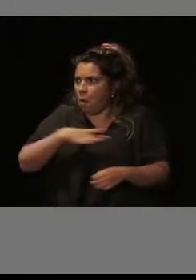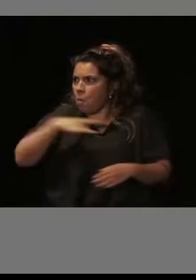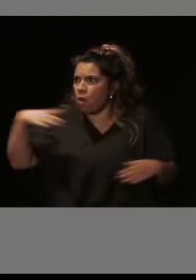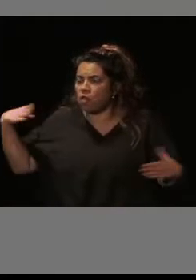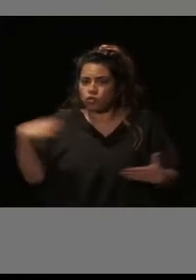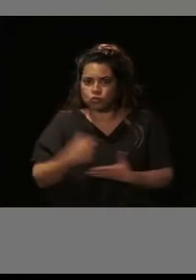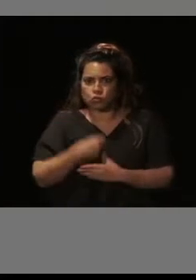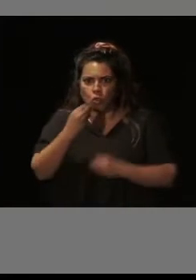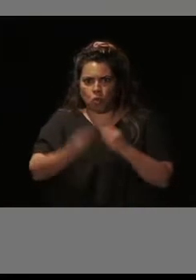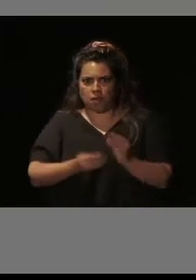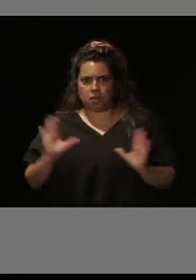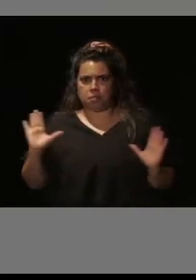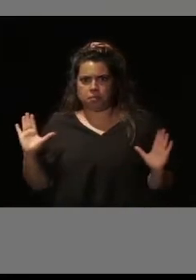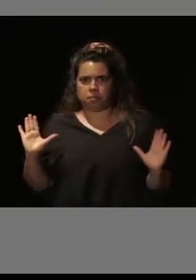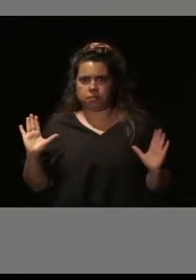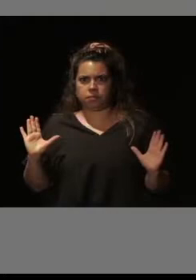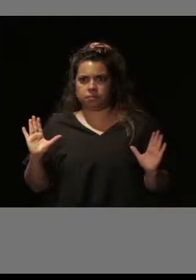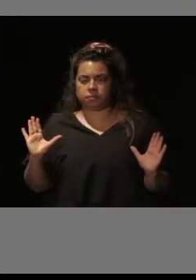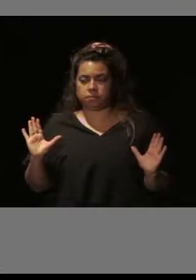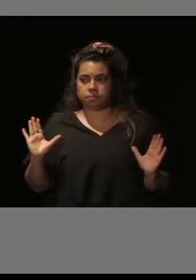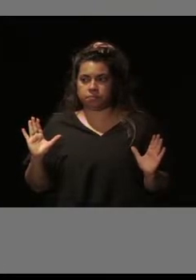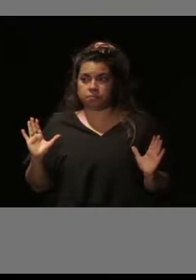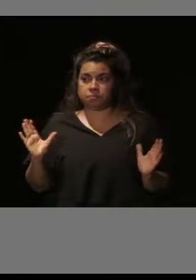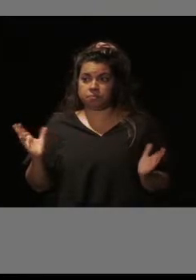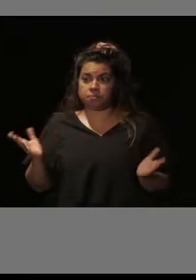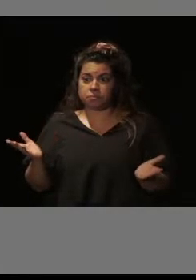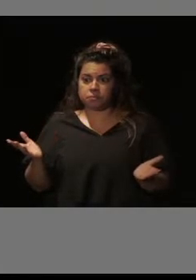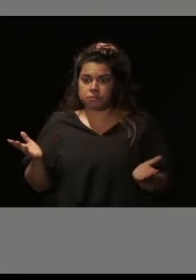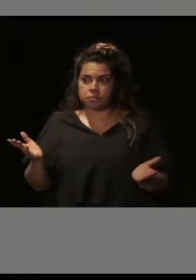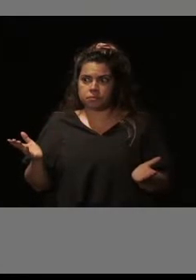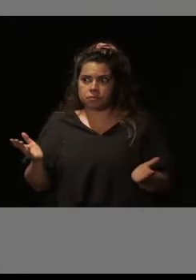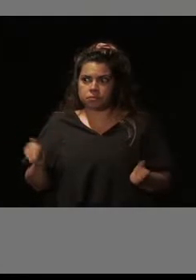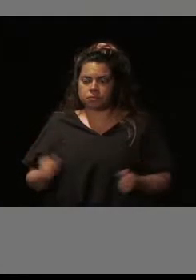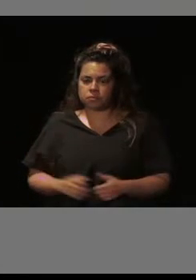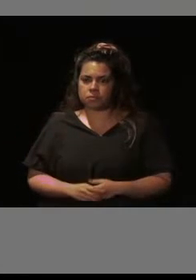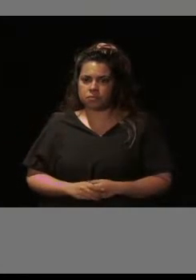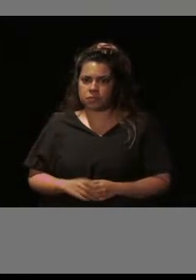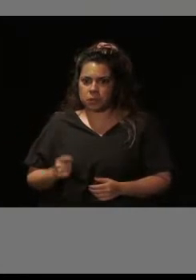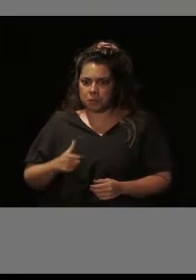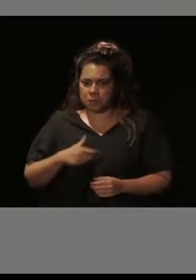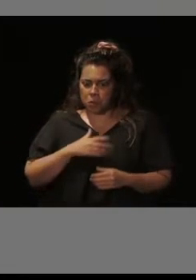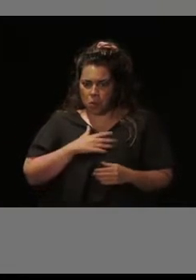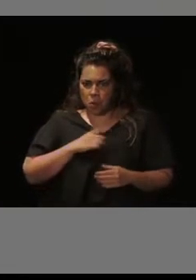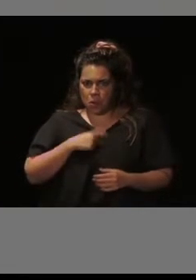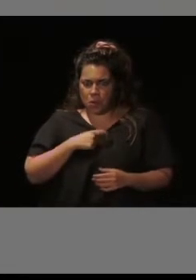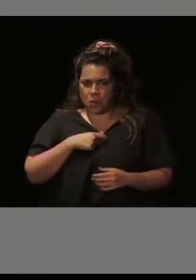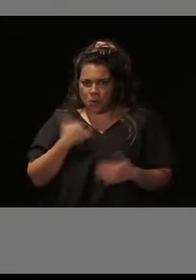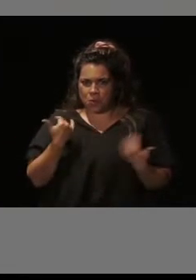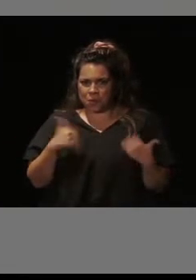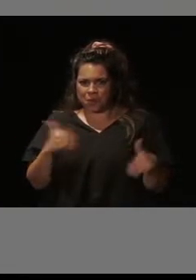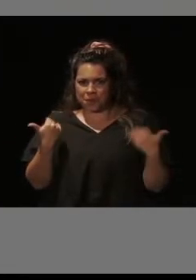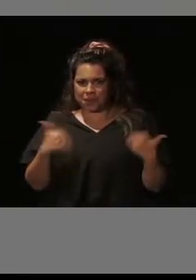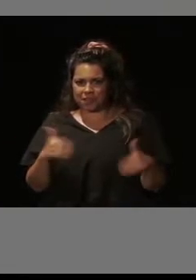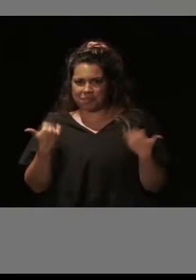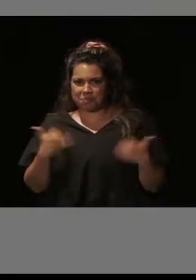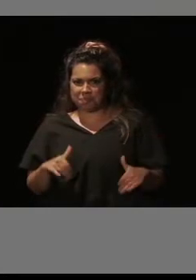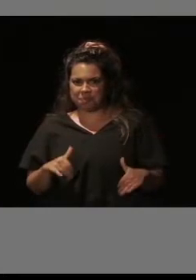Eso a los que estábamos por allí, la verdad es que nos congeló el corazón en ese momento, ¿no? Porque dijimos,